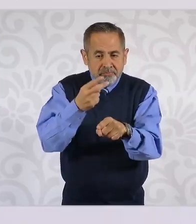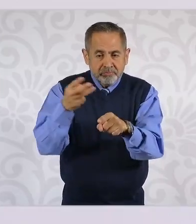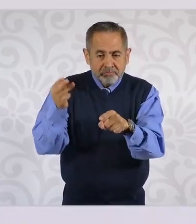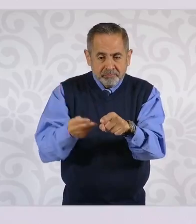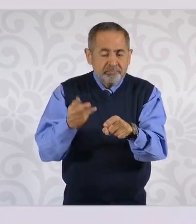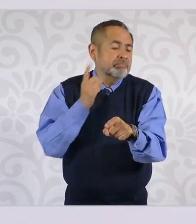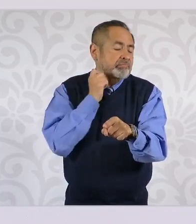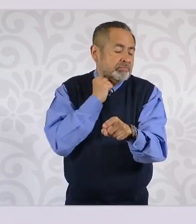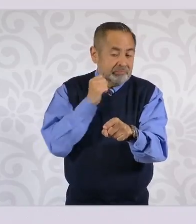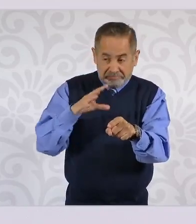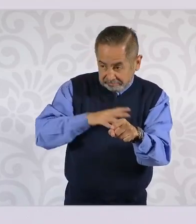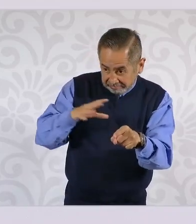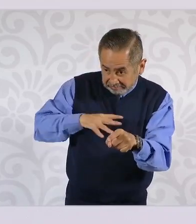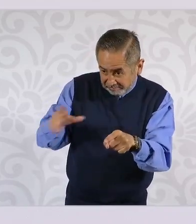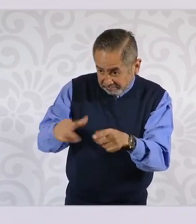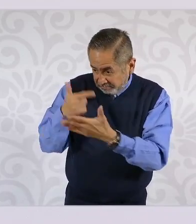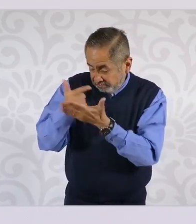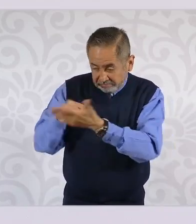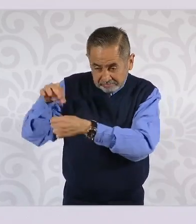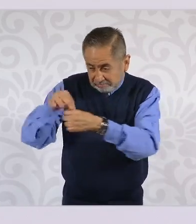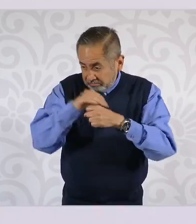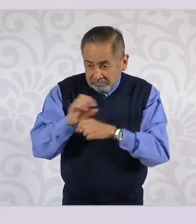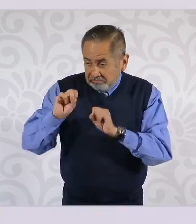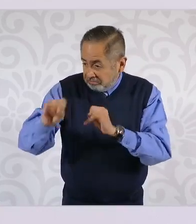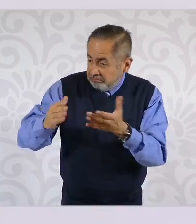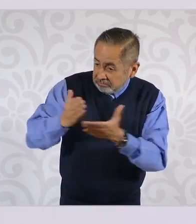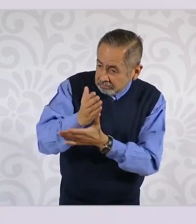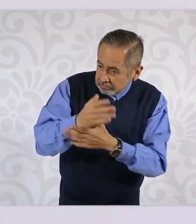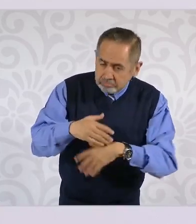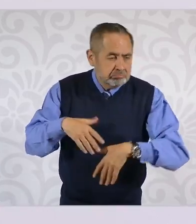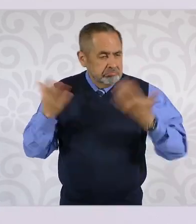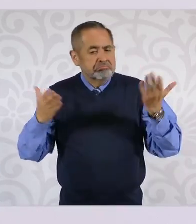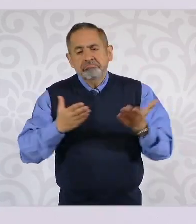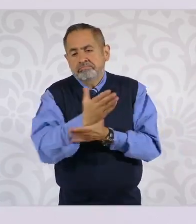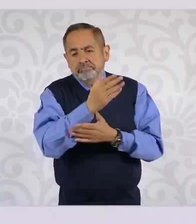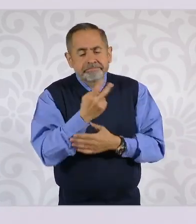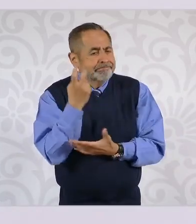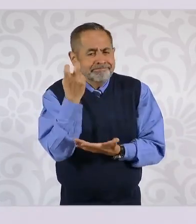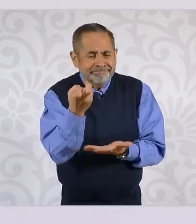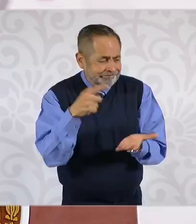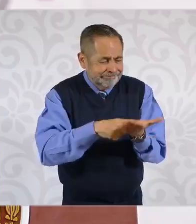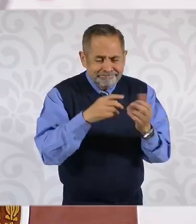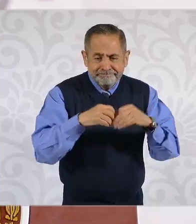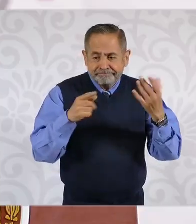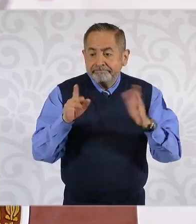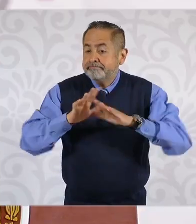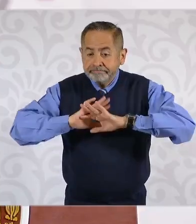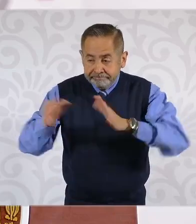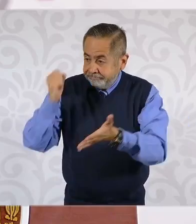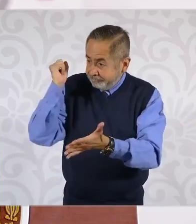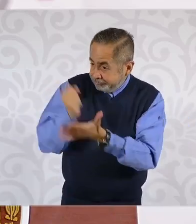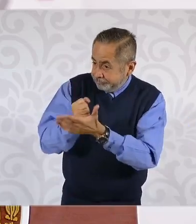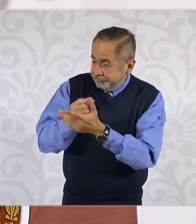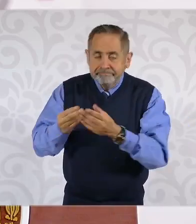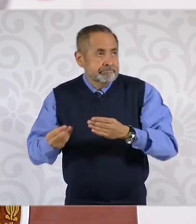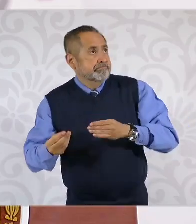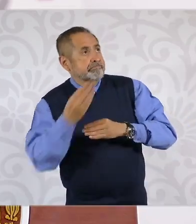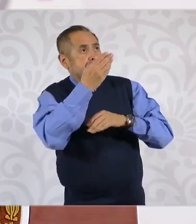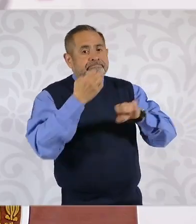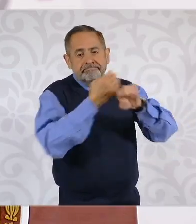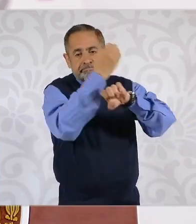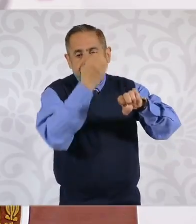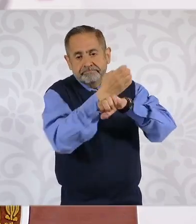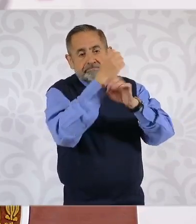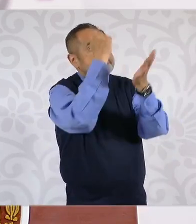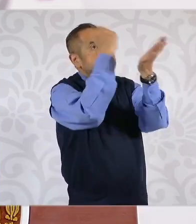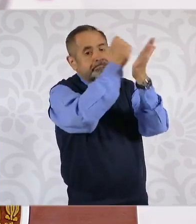la Cámara de Diputados y en la Cámara de Senadores y la mayoría de las legislaturas locales. ¿Qué se hizo?